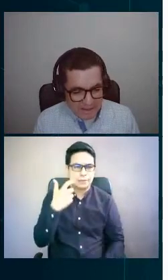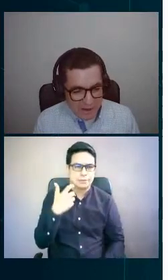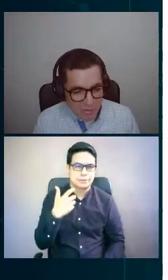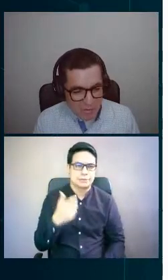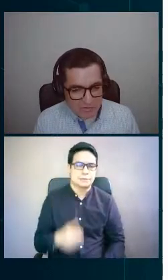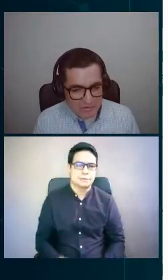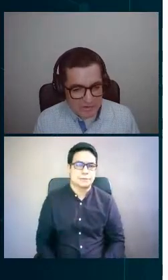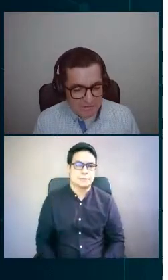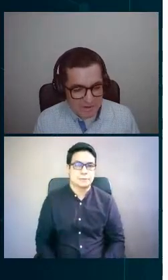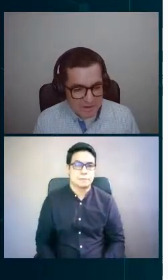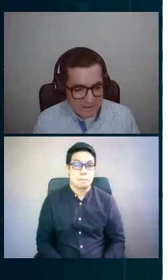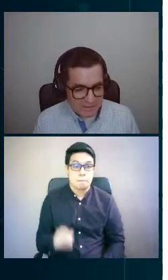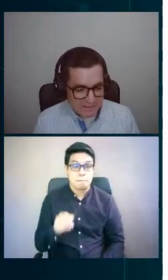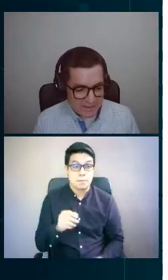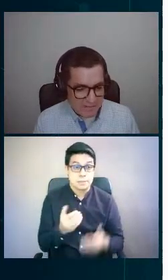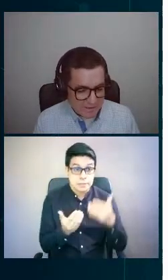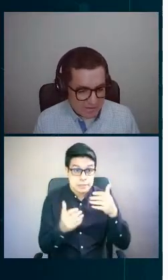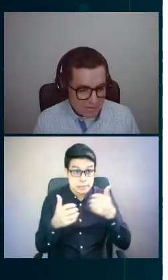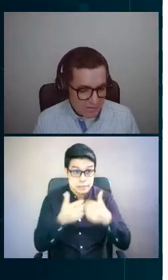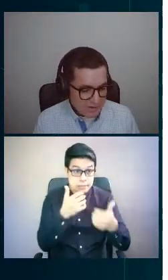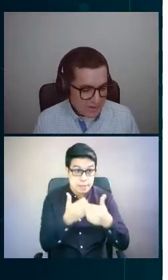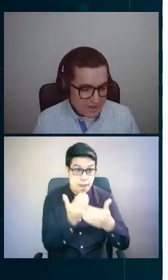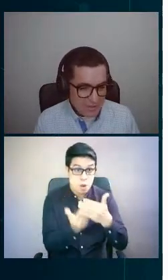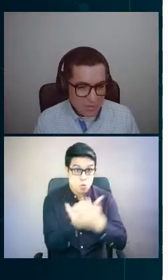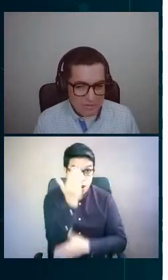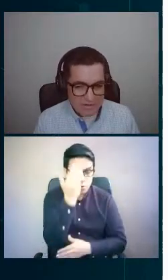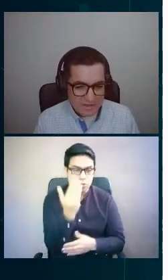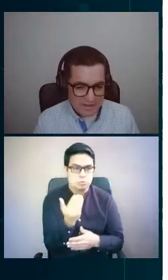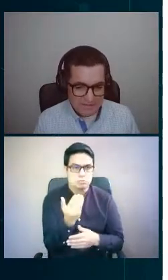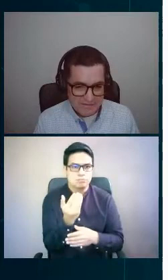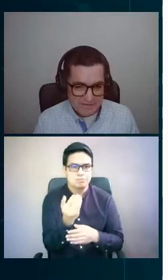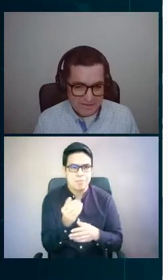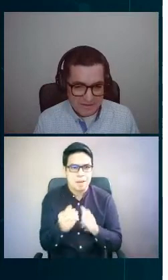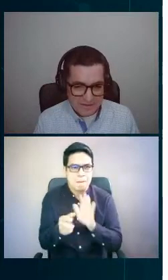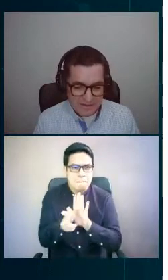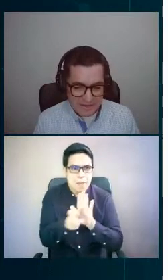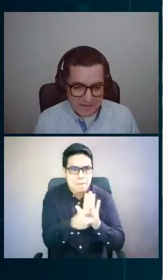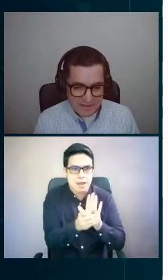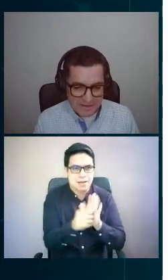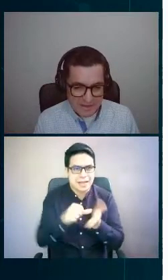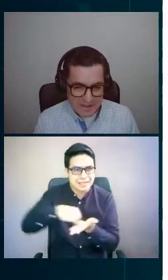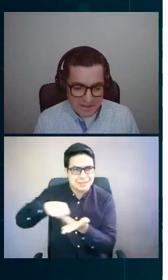el nuevo sistema de medición y las nuevas tarifas.